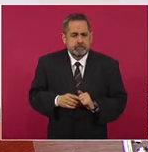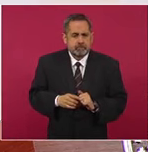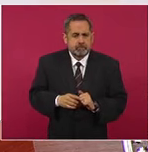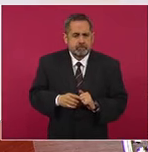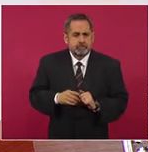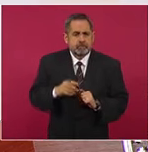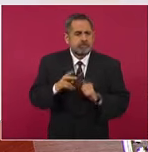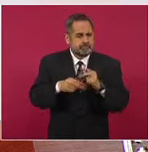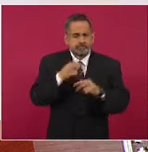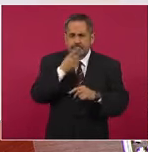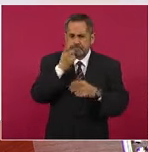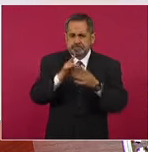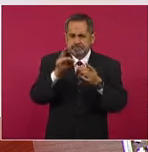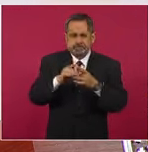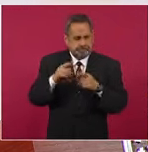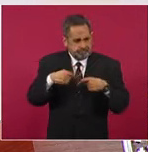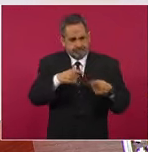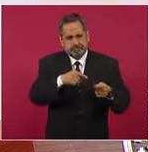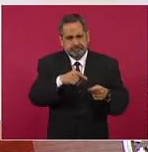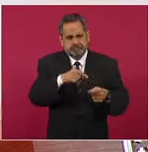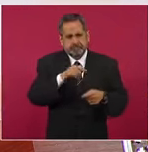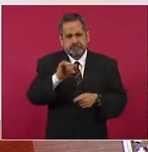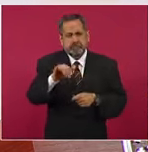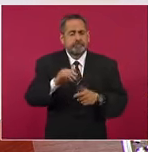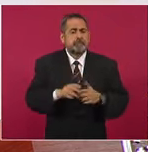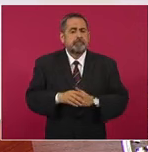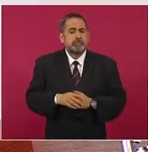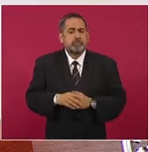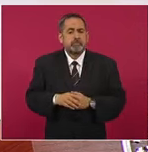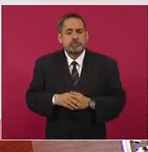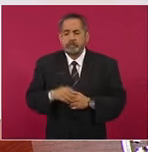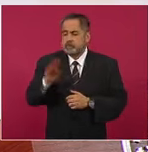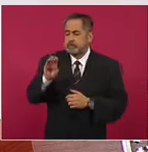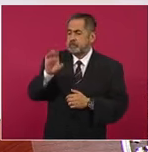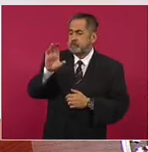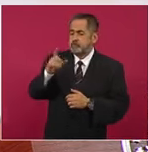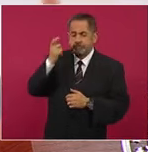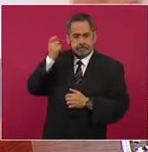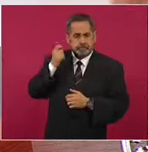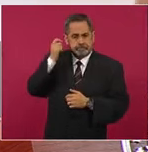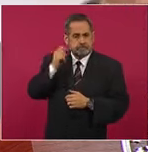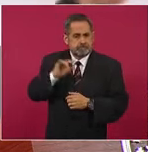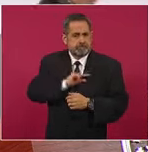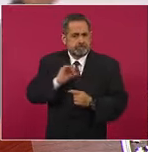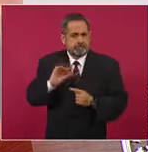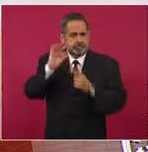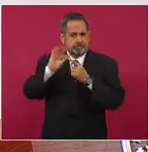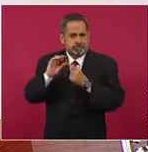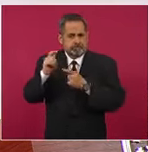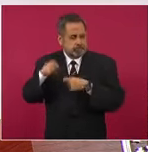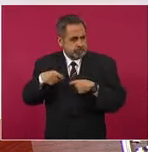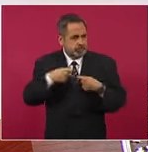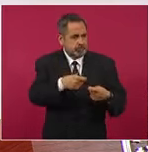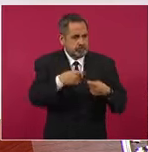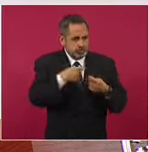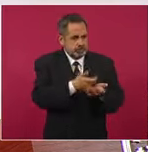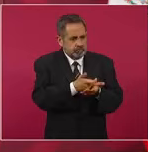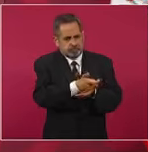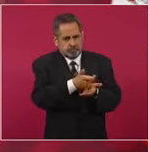lo puedo decir, que se les entrega una beca especial, dependientemente de lo que reciben,